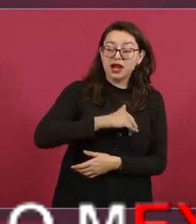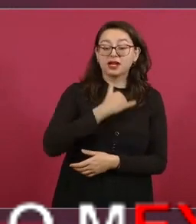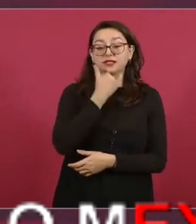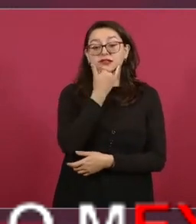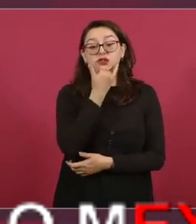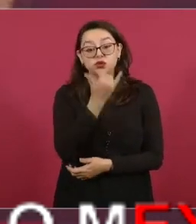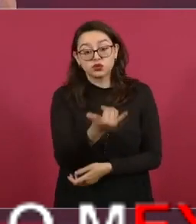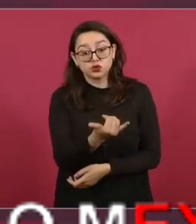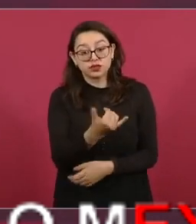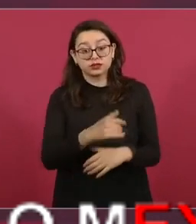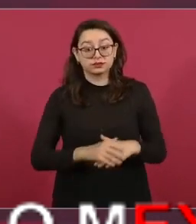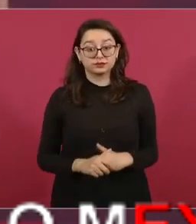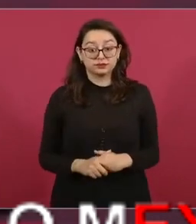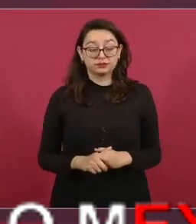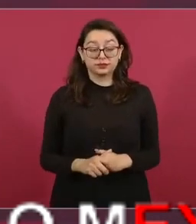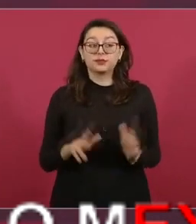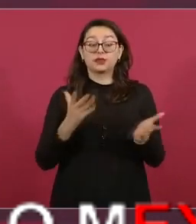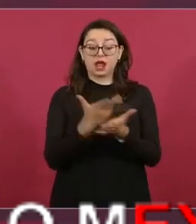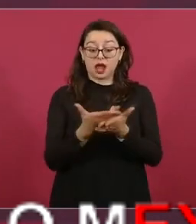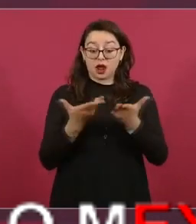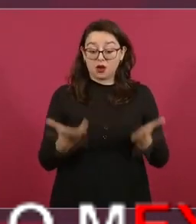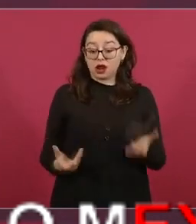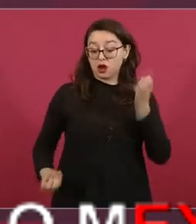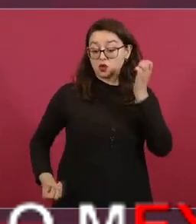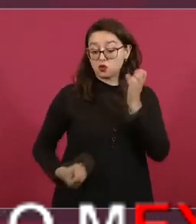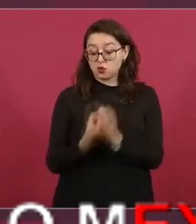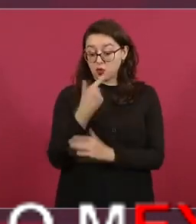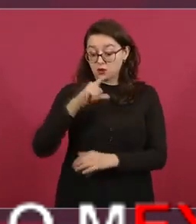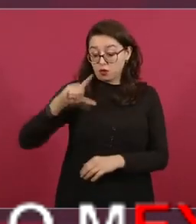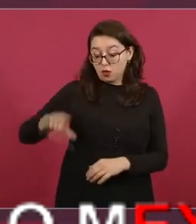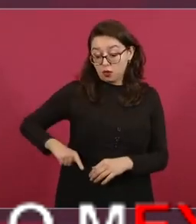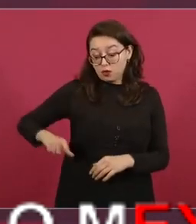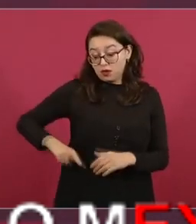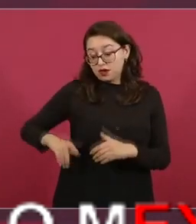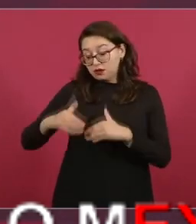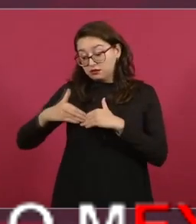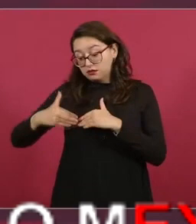y que como ahora ya cambió que ya no se puede mantener